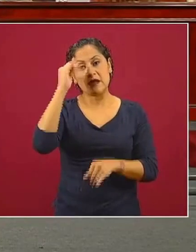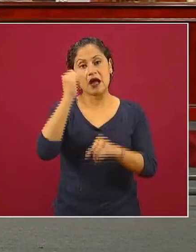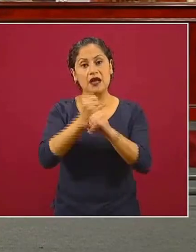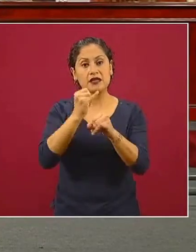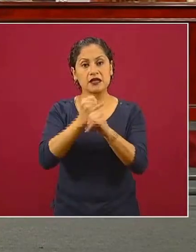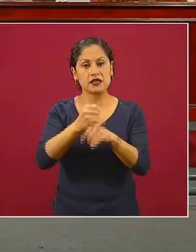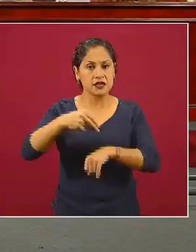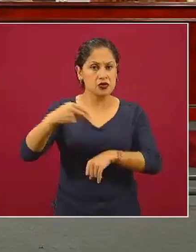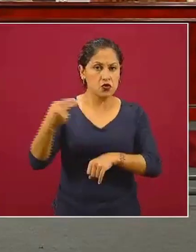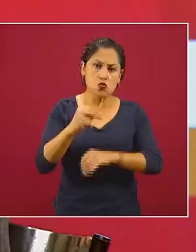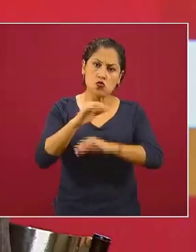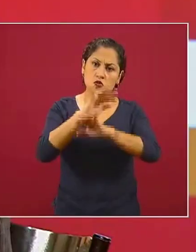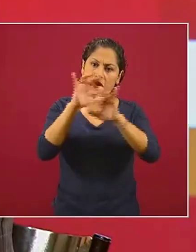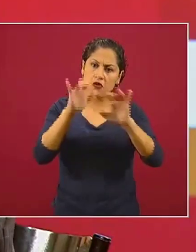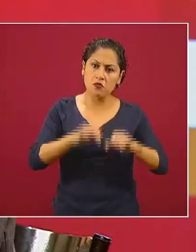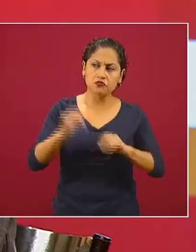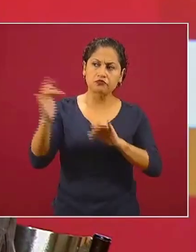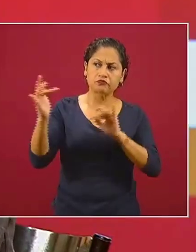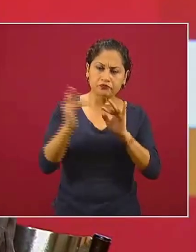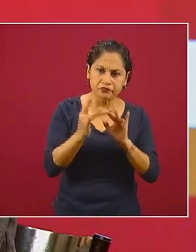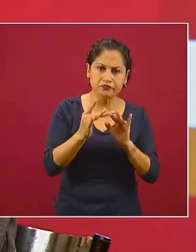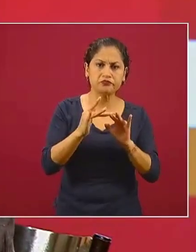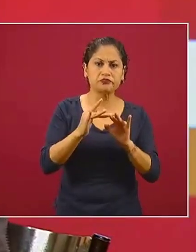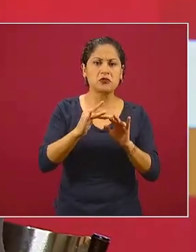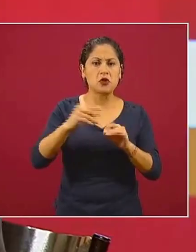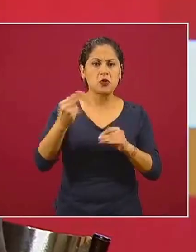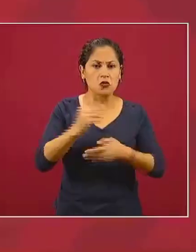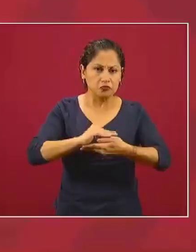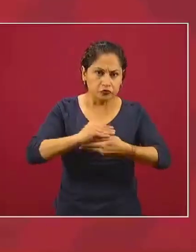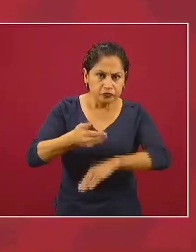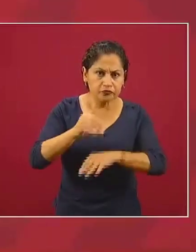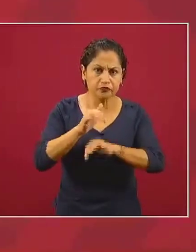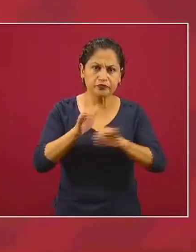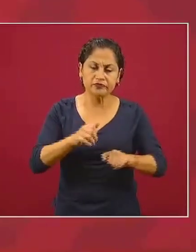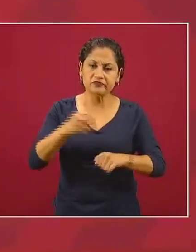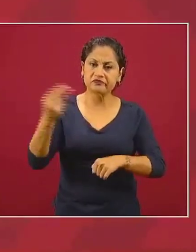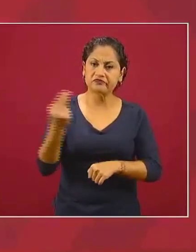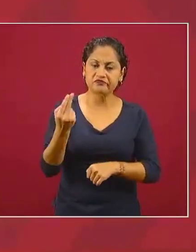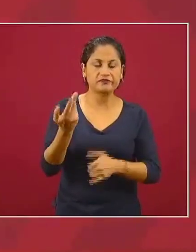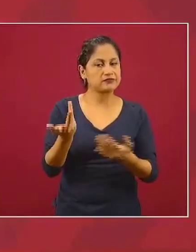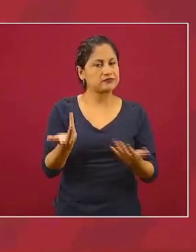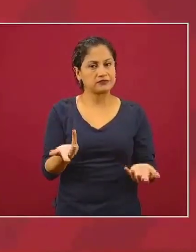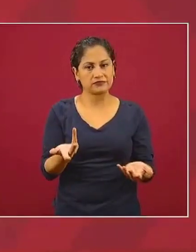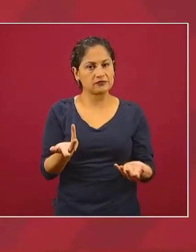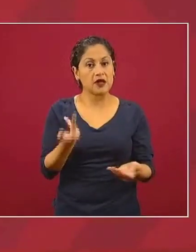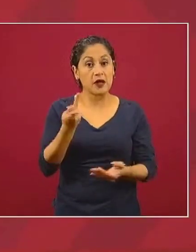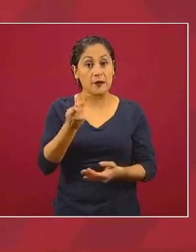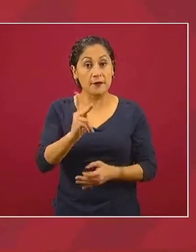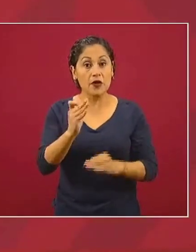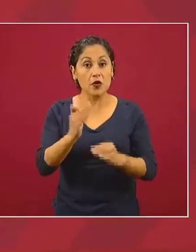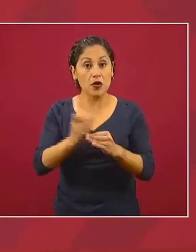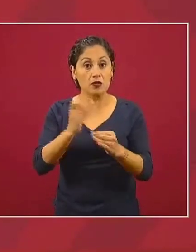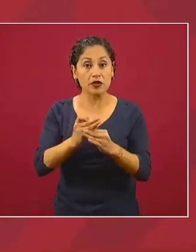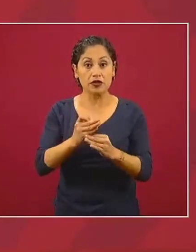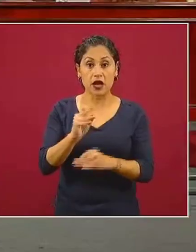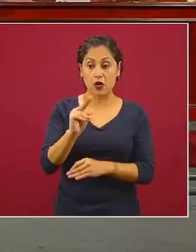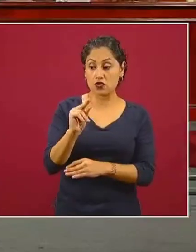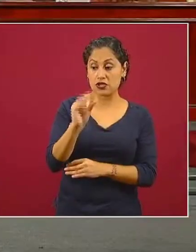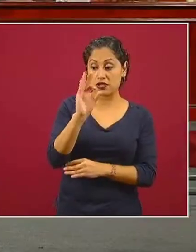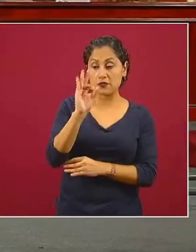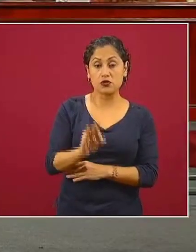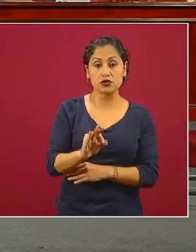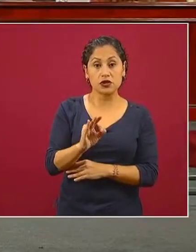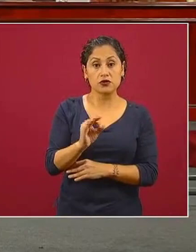computadora por un laptop por una tablet y el 80 por ciento de las niñas y niños que están estudiando lo hacen en celular